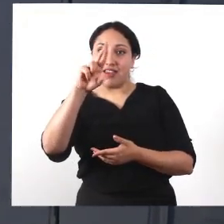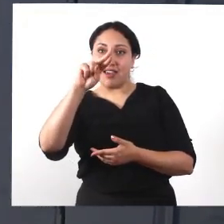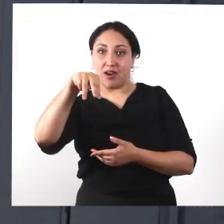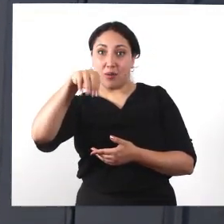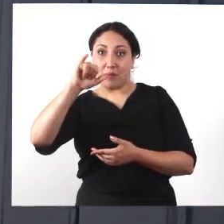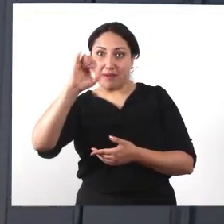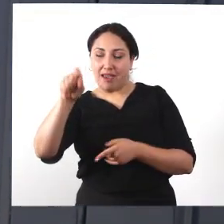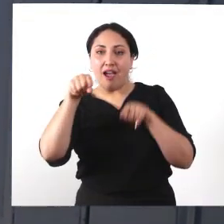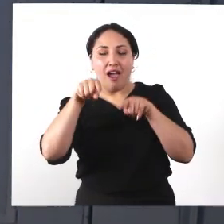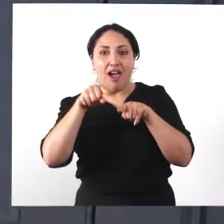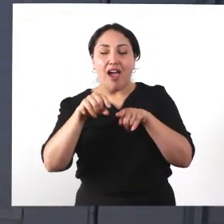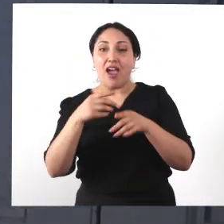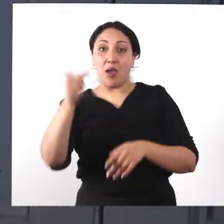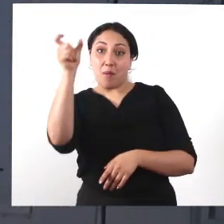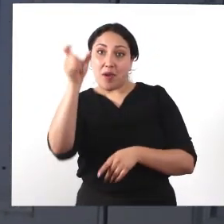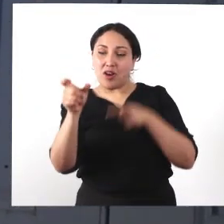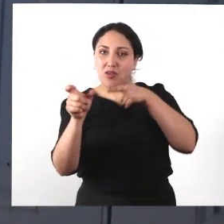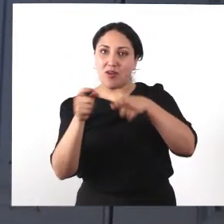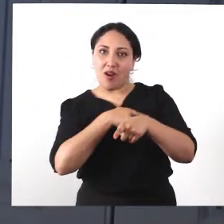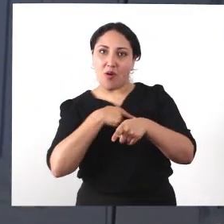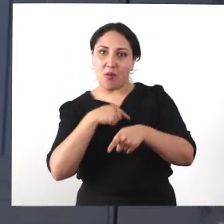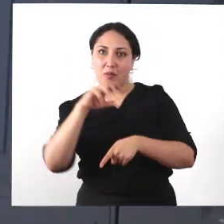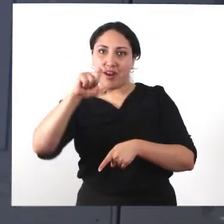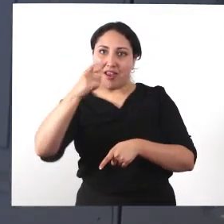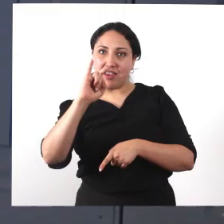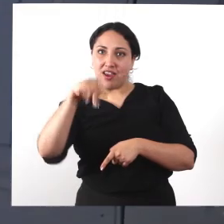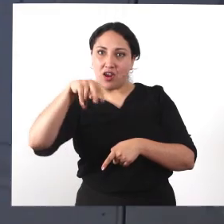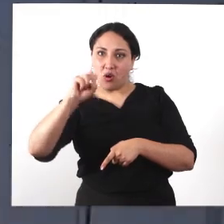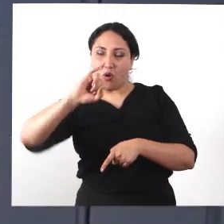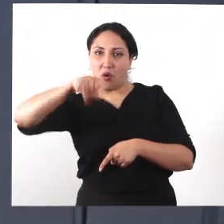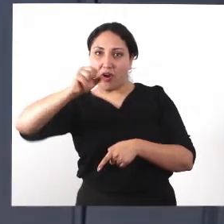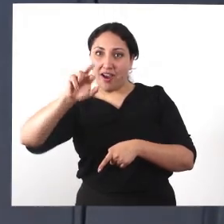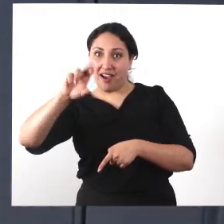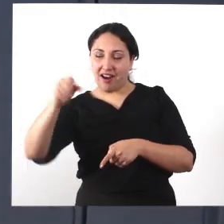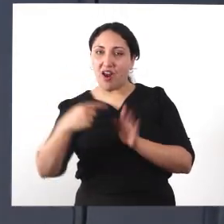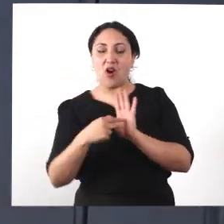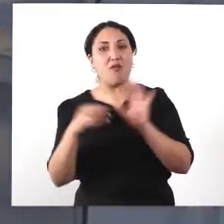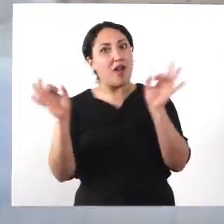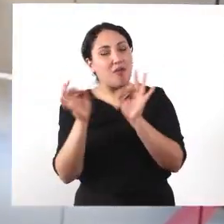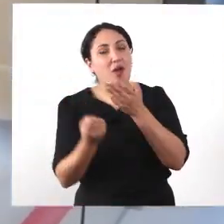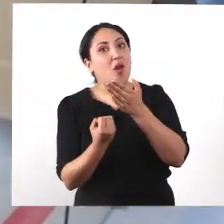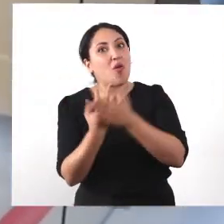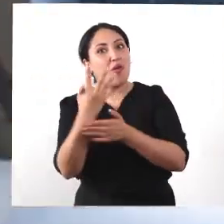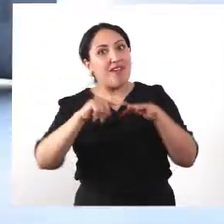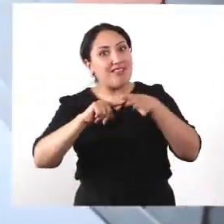esperando para mostrarnos una nueva técnica de conservación de animales. ¡Acompáñenme!